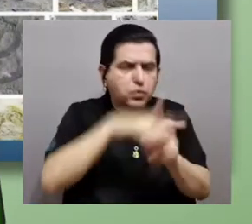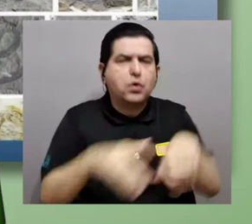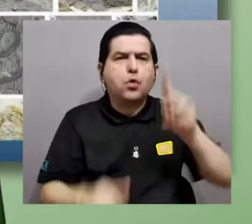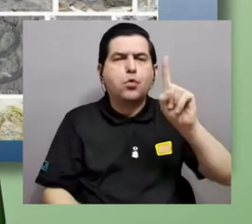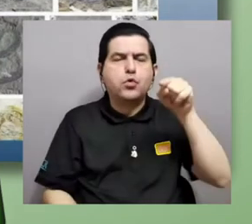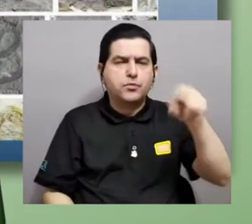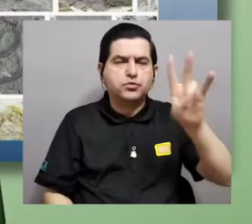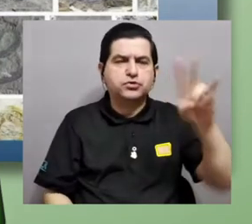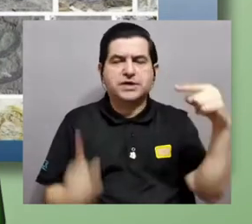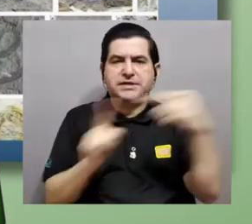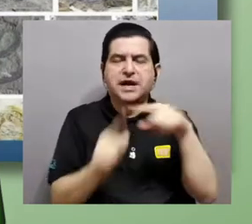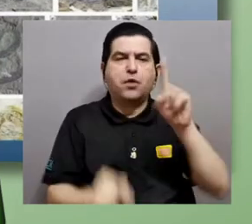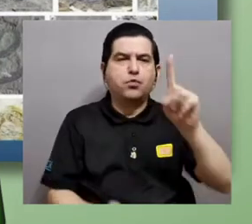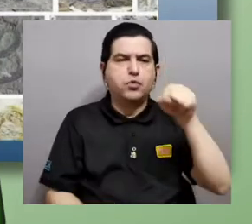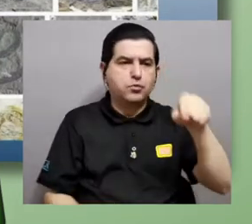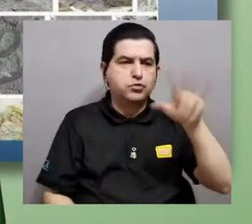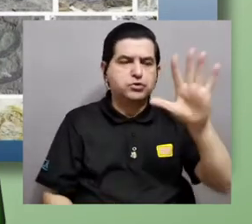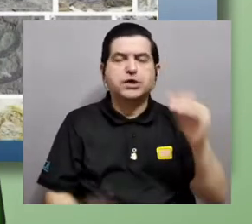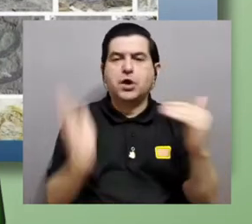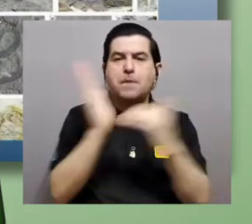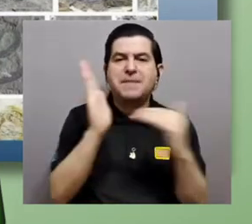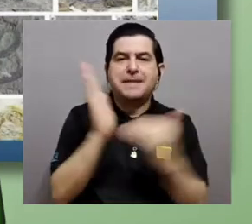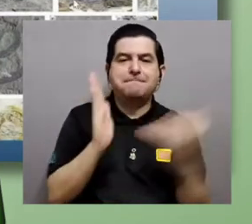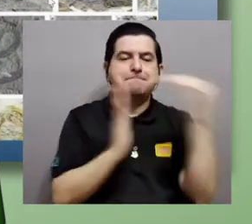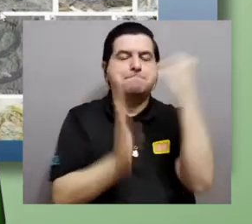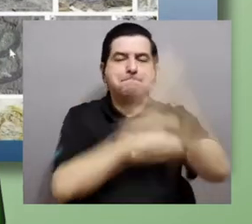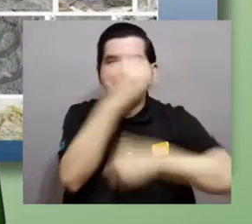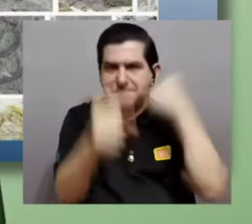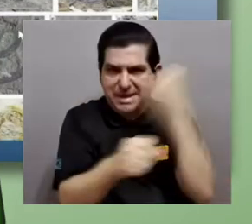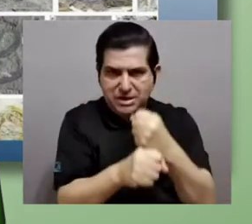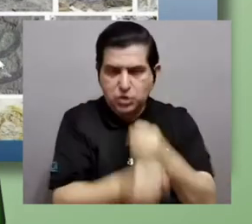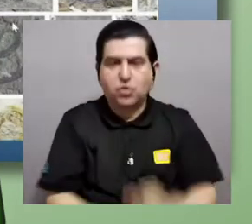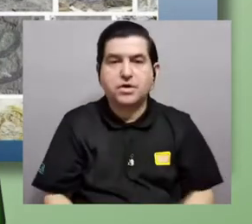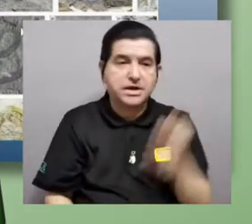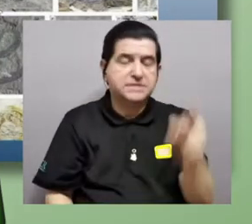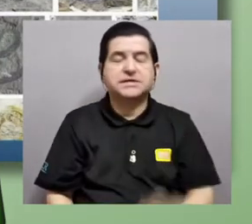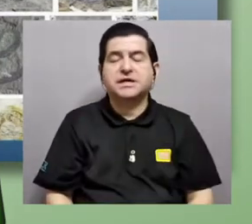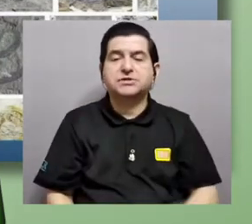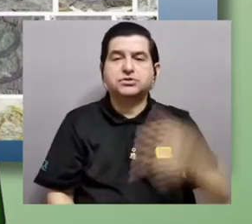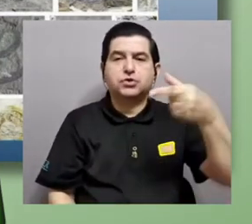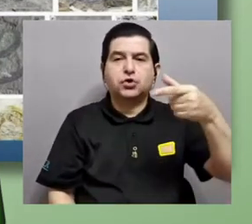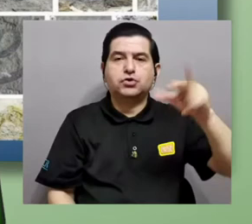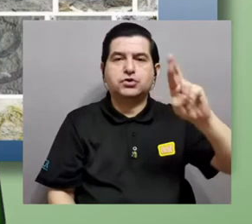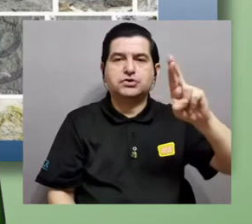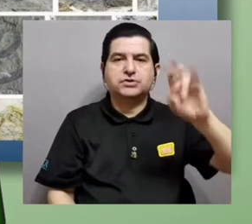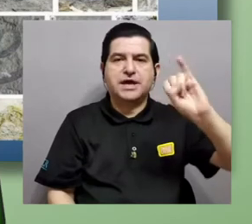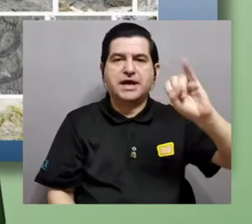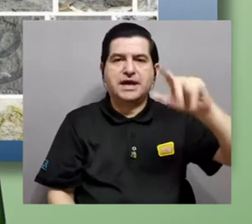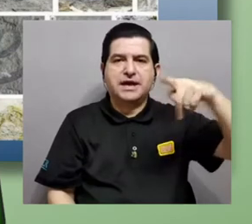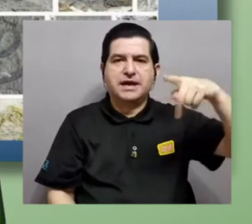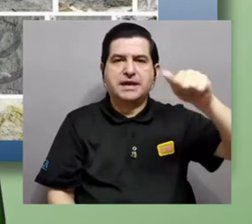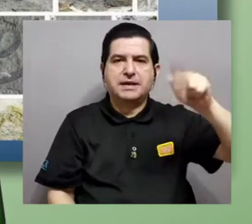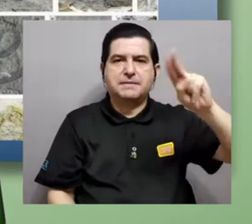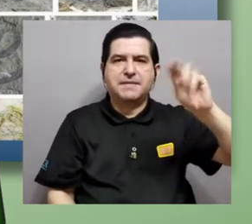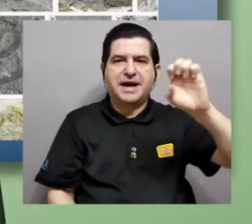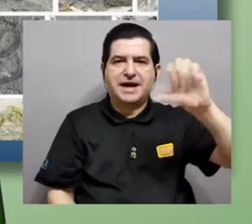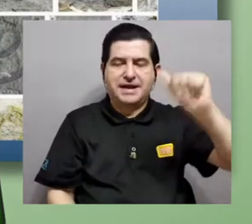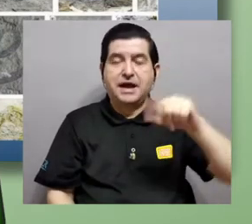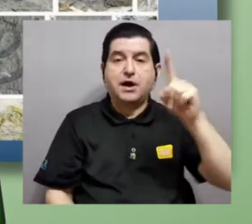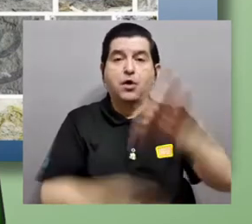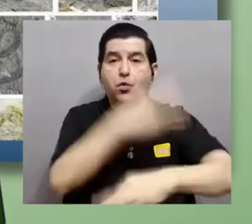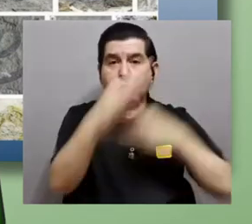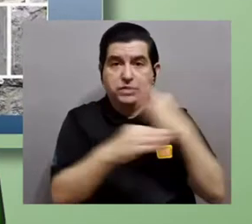entre 1.7 y 1.5 mil millones de años. Esos serían restos de gripania, que se interpreta como una alga